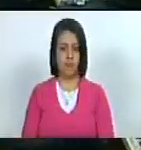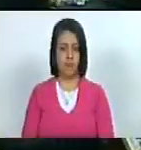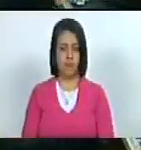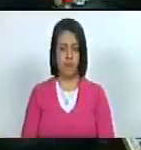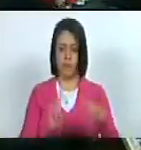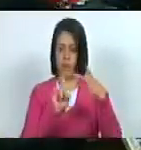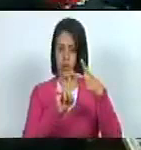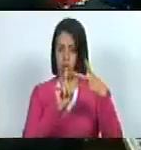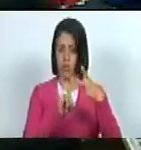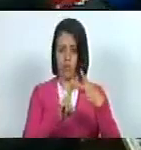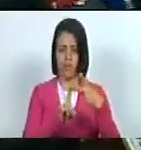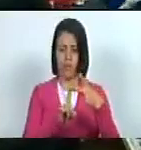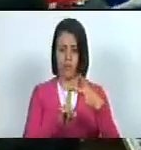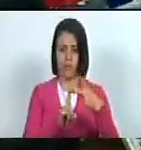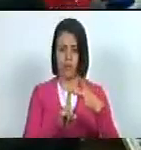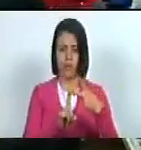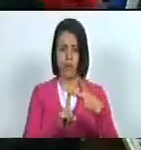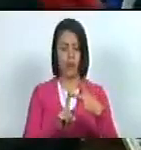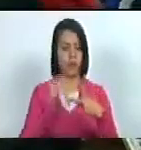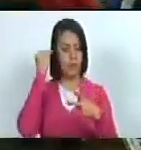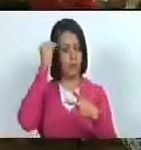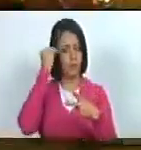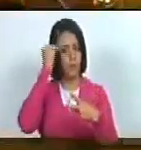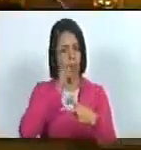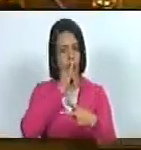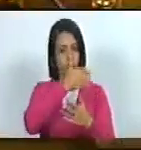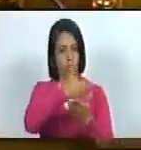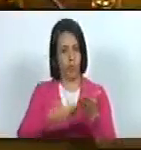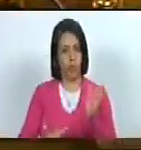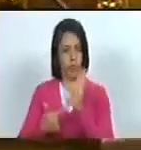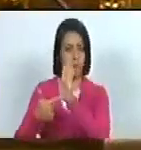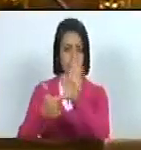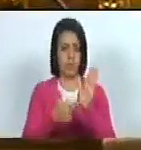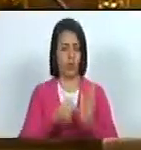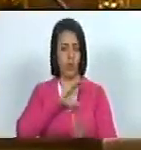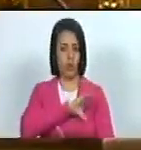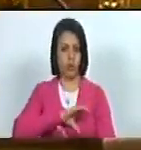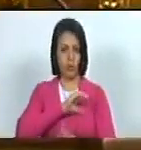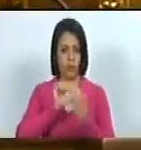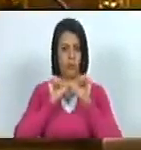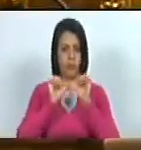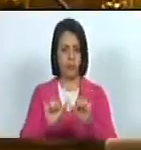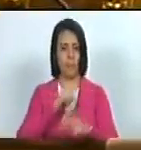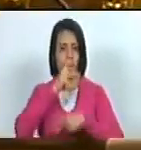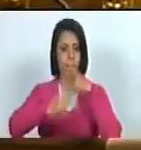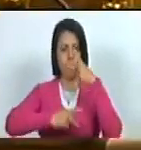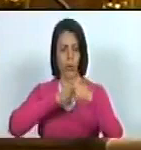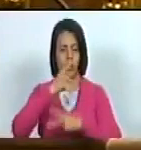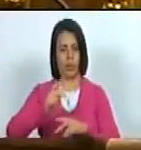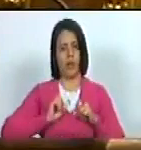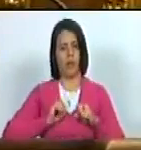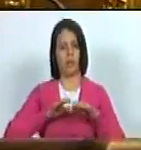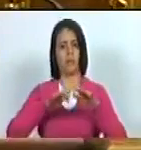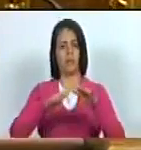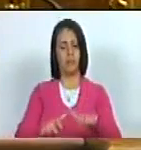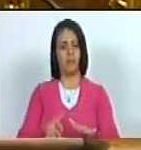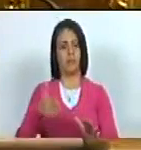Punto número dos considerar el informe presentado por la comisión permanente de política exterior